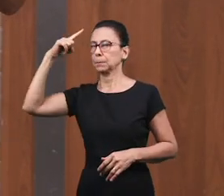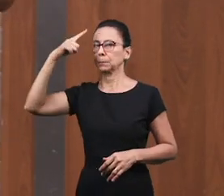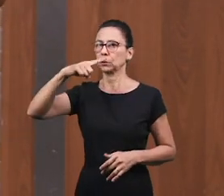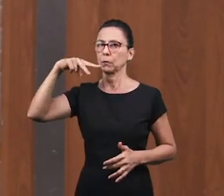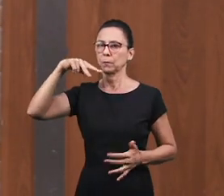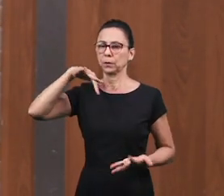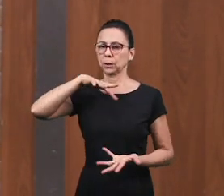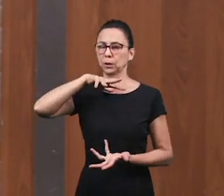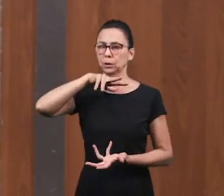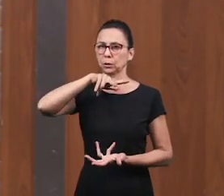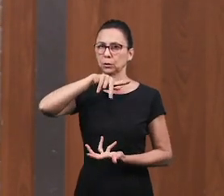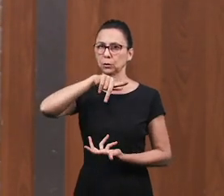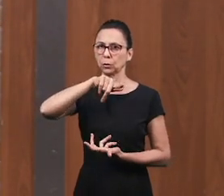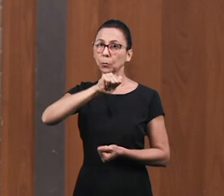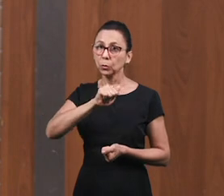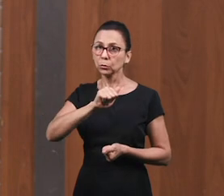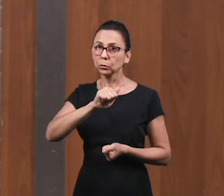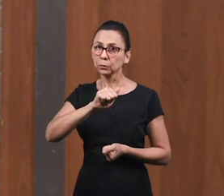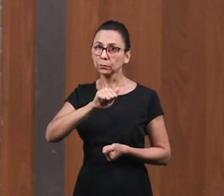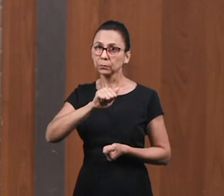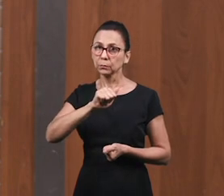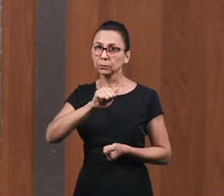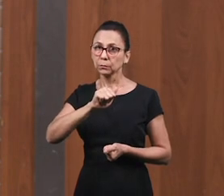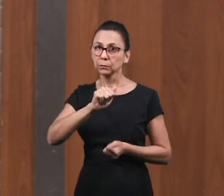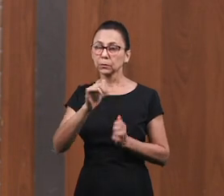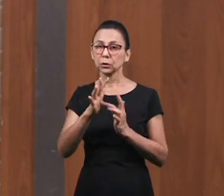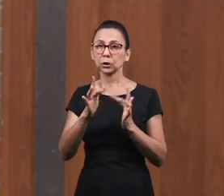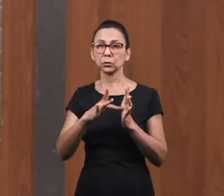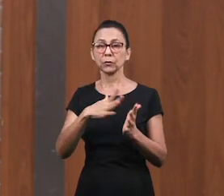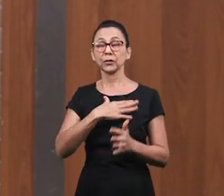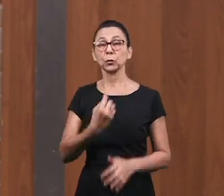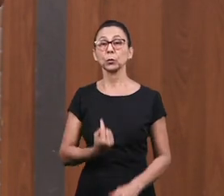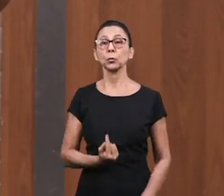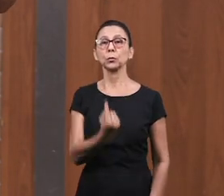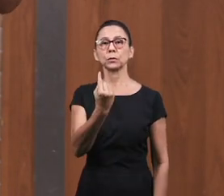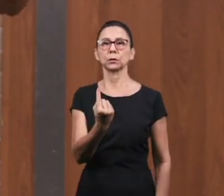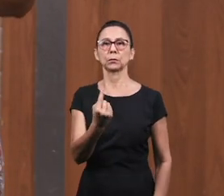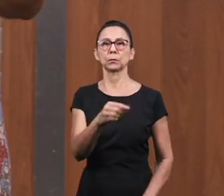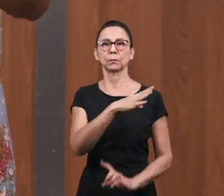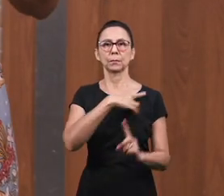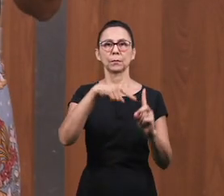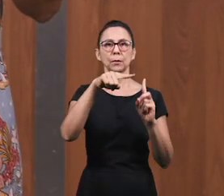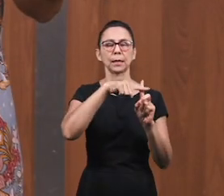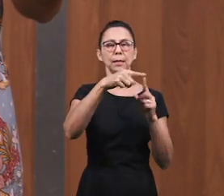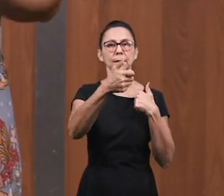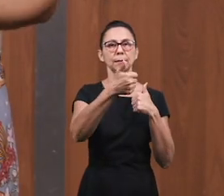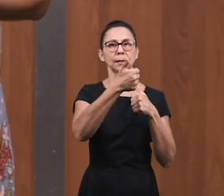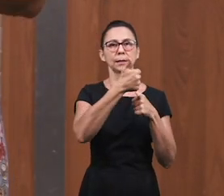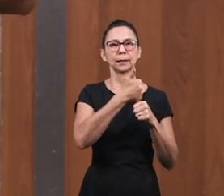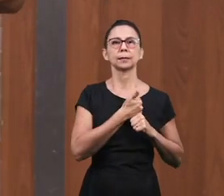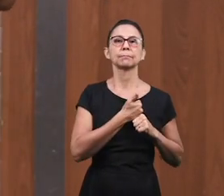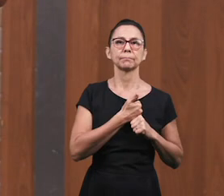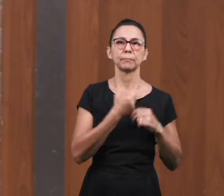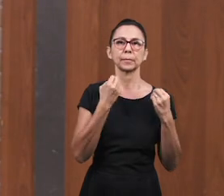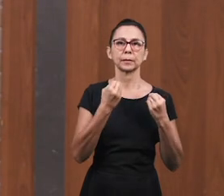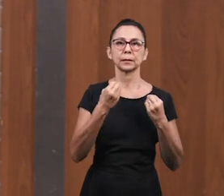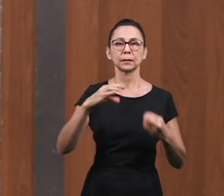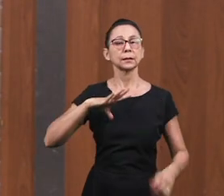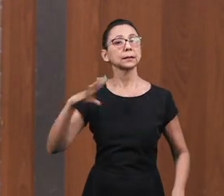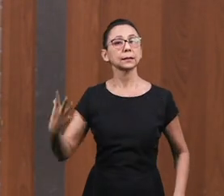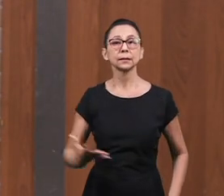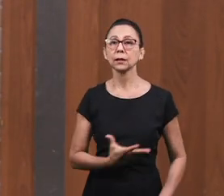que todo Que en él cree No perezca Más tenga vida eterna Entonces La salvación En Jesús